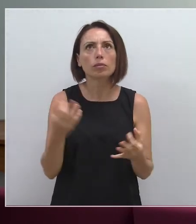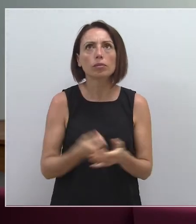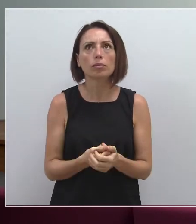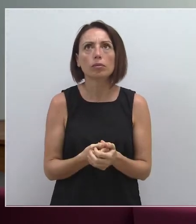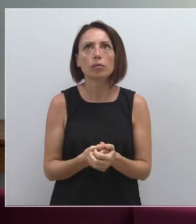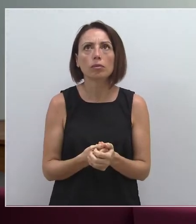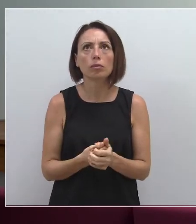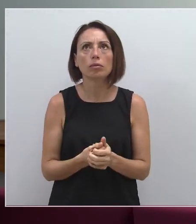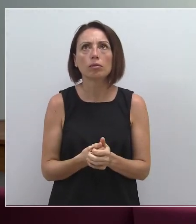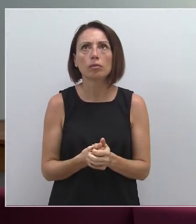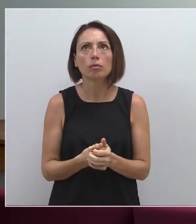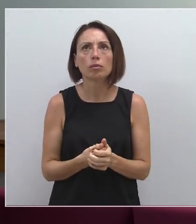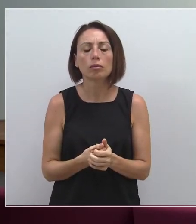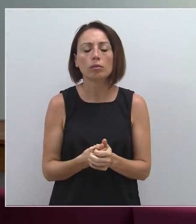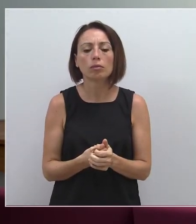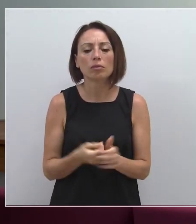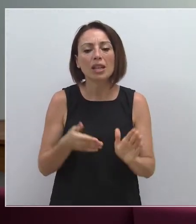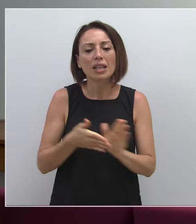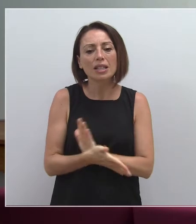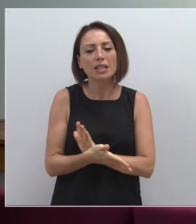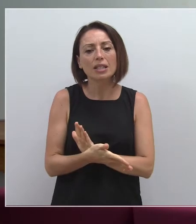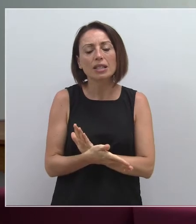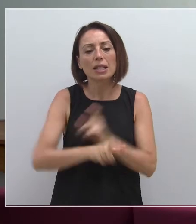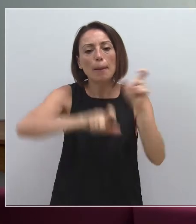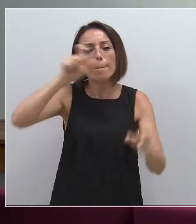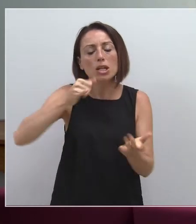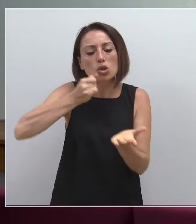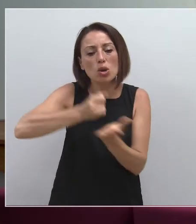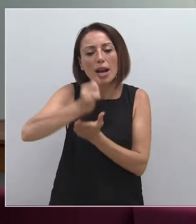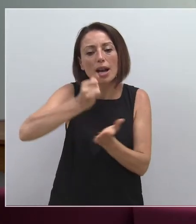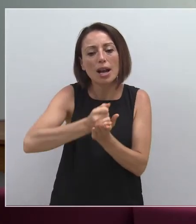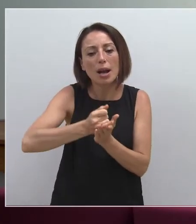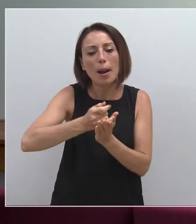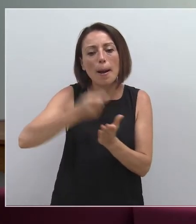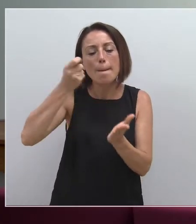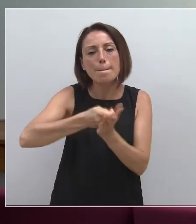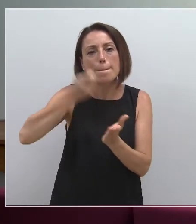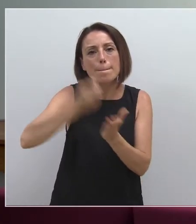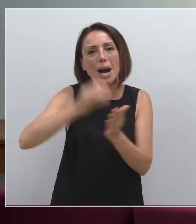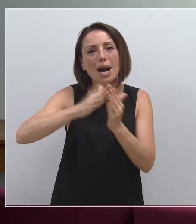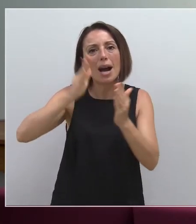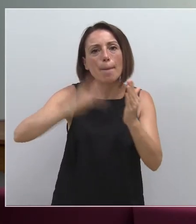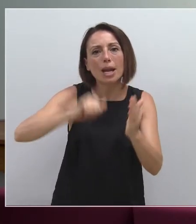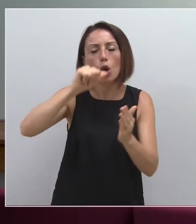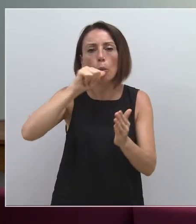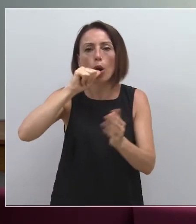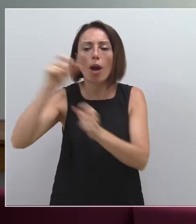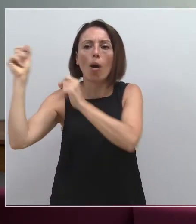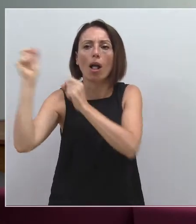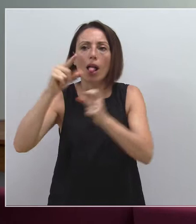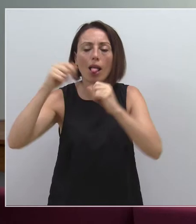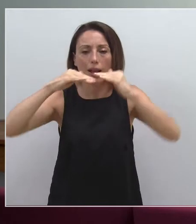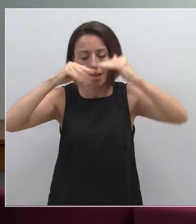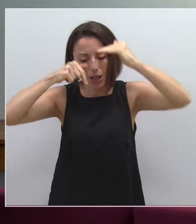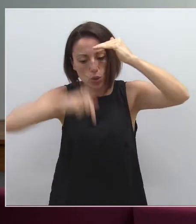sienta un mal precedente el hecho de que los agricultores estén pagando menos por el agua traspasada y subterránea que